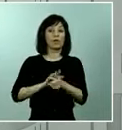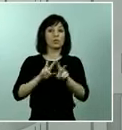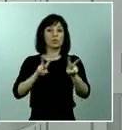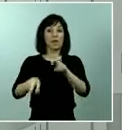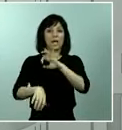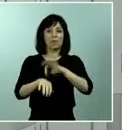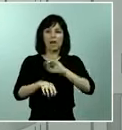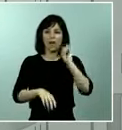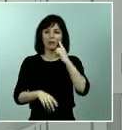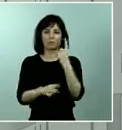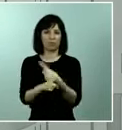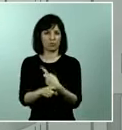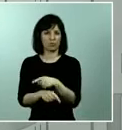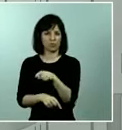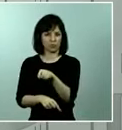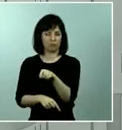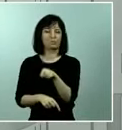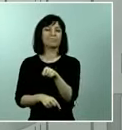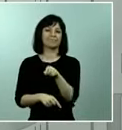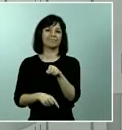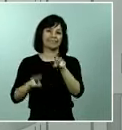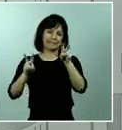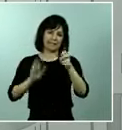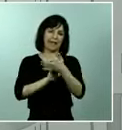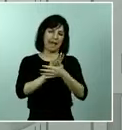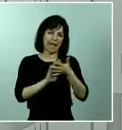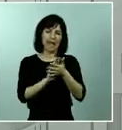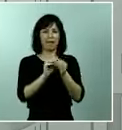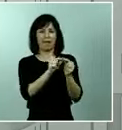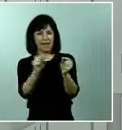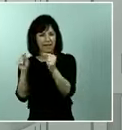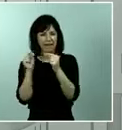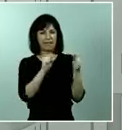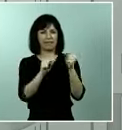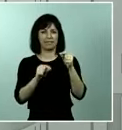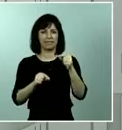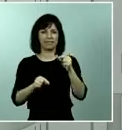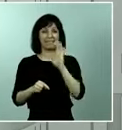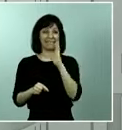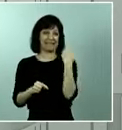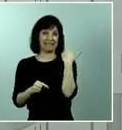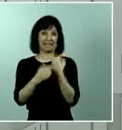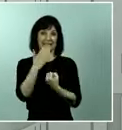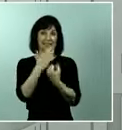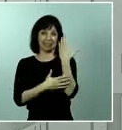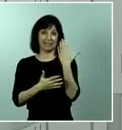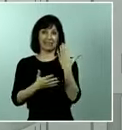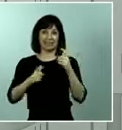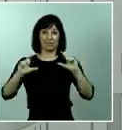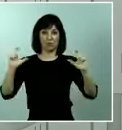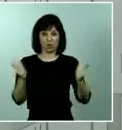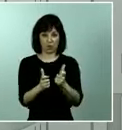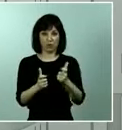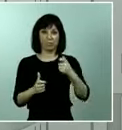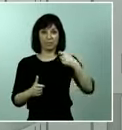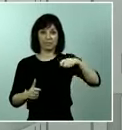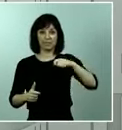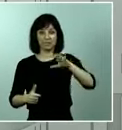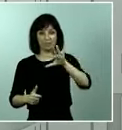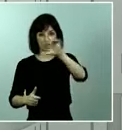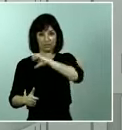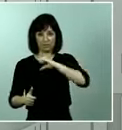asunto ha sido objeto de análisis y discusión en la conferencia que hemos celebrado esta mañana con los presidentes de comunidades